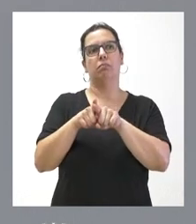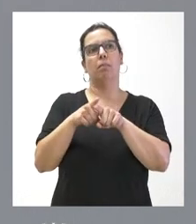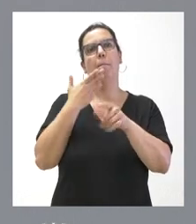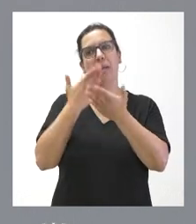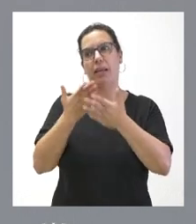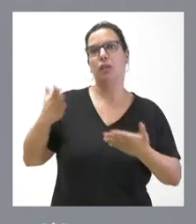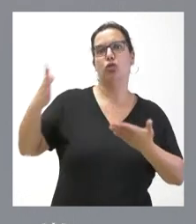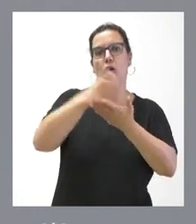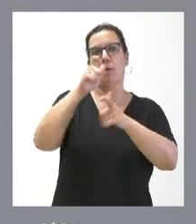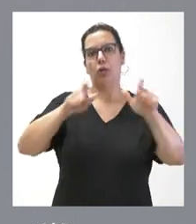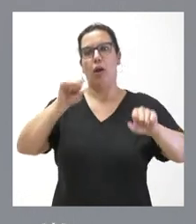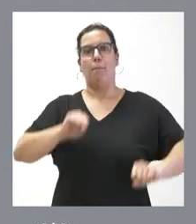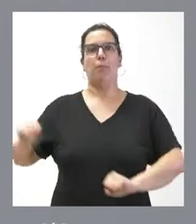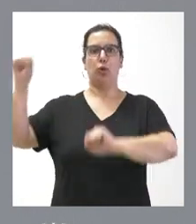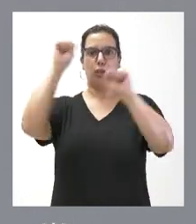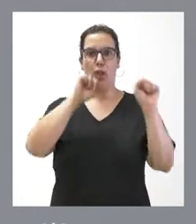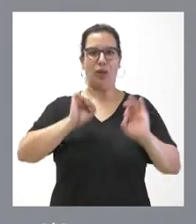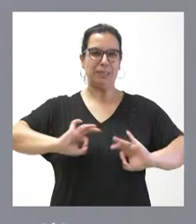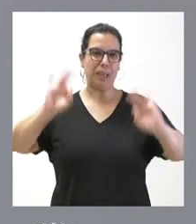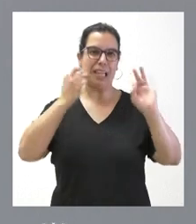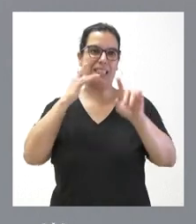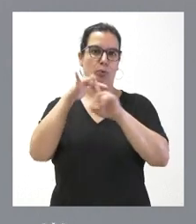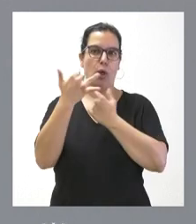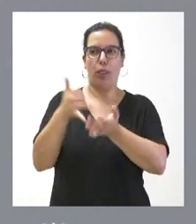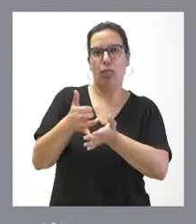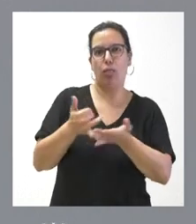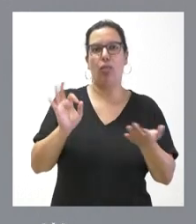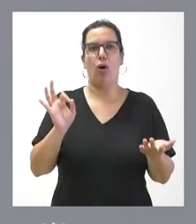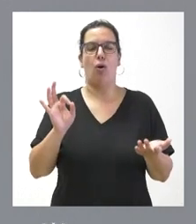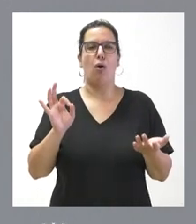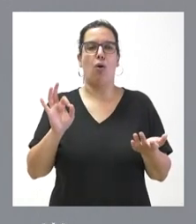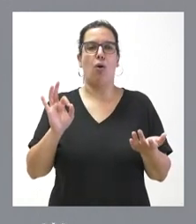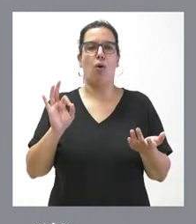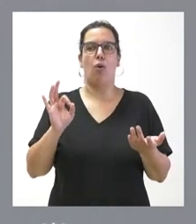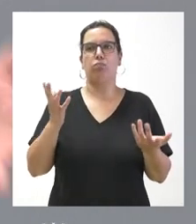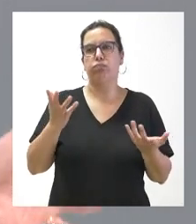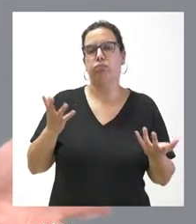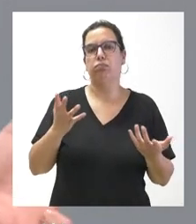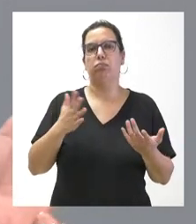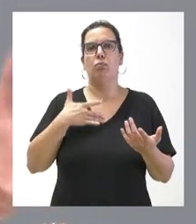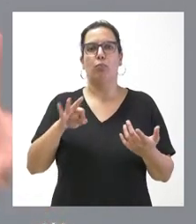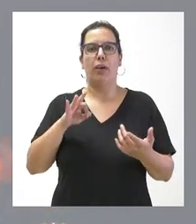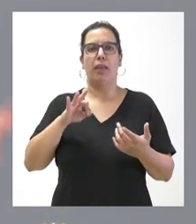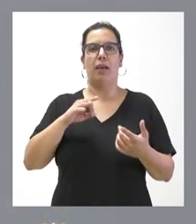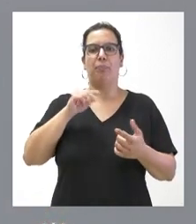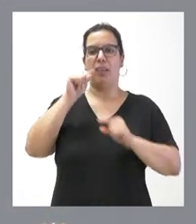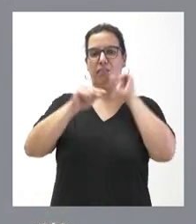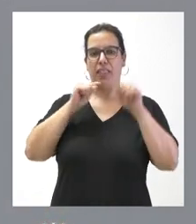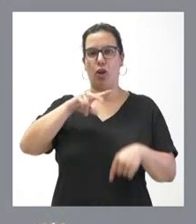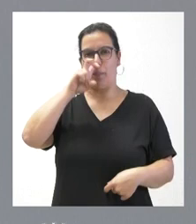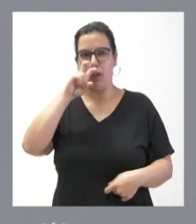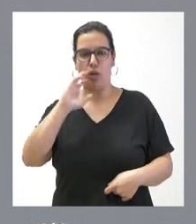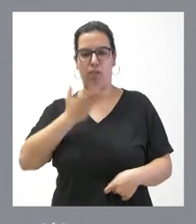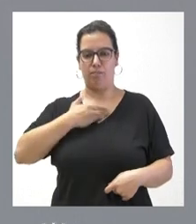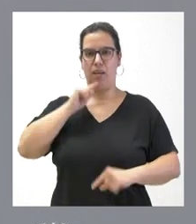la protección de las personas, especialmente que puedan tener vulnerabilidad desde el punto de vista sanitario, que puedan tener alguna infección respiratoria que pueda ser